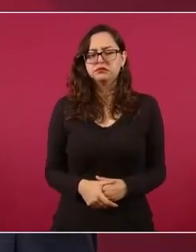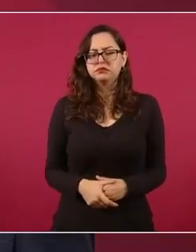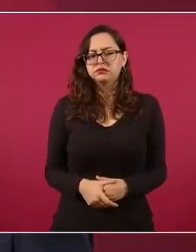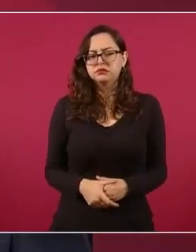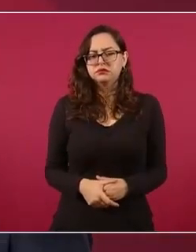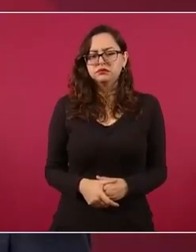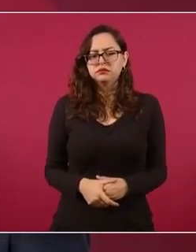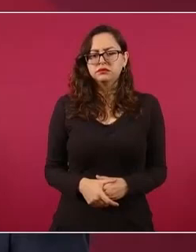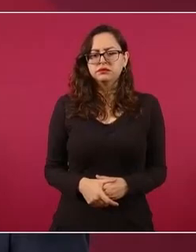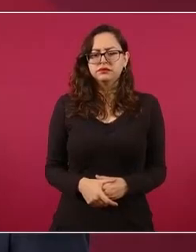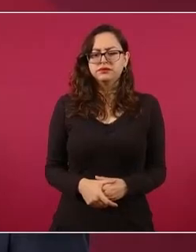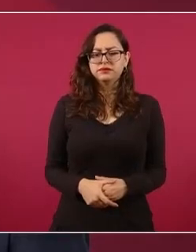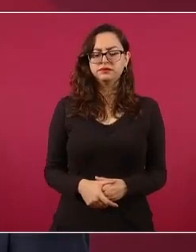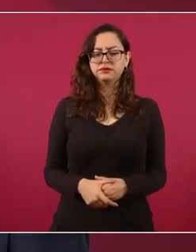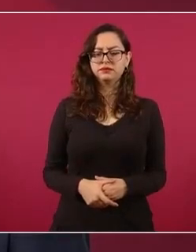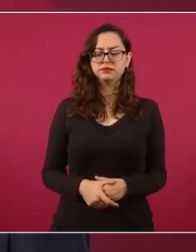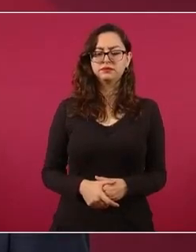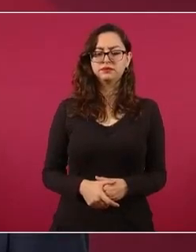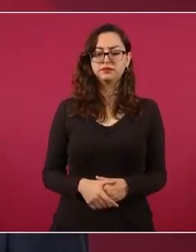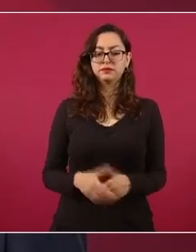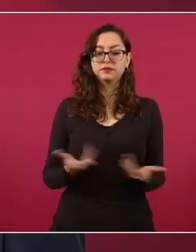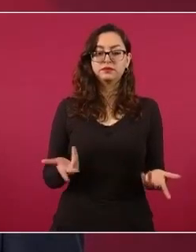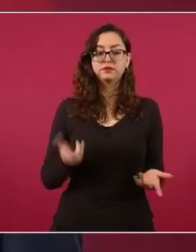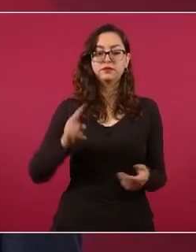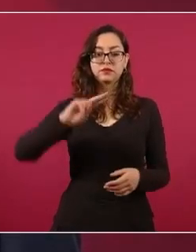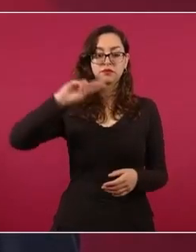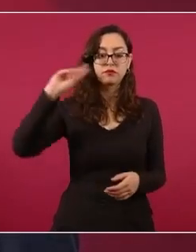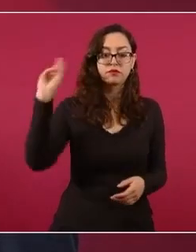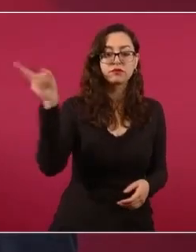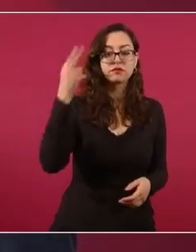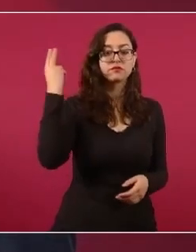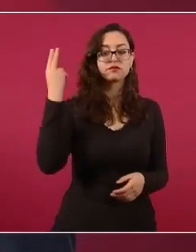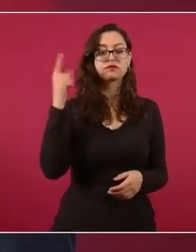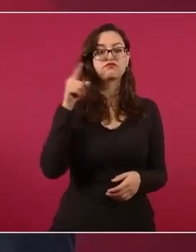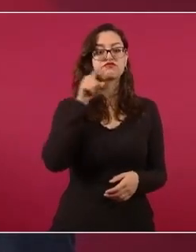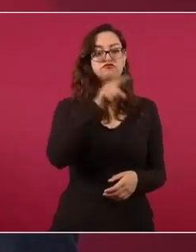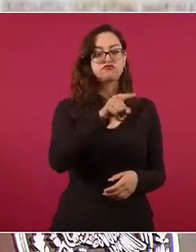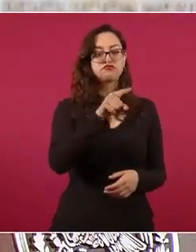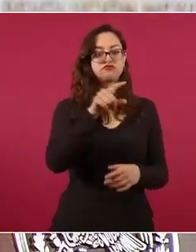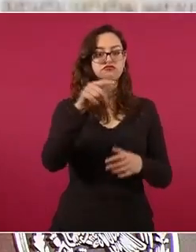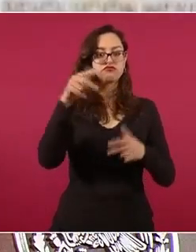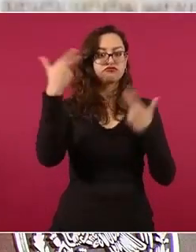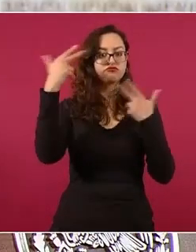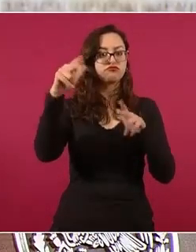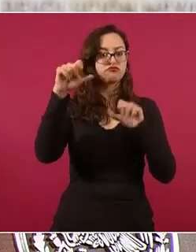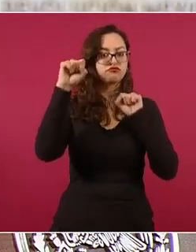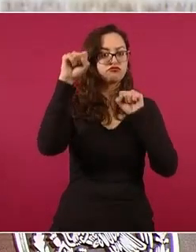que esté en paro, en huelga.